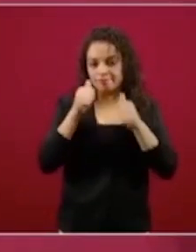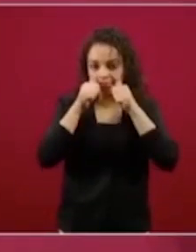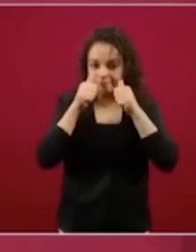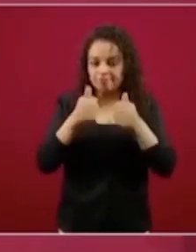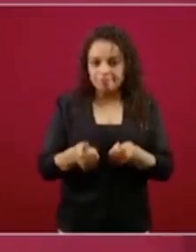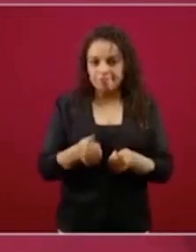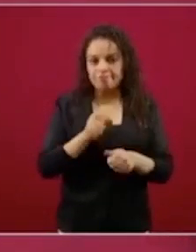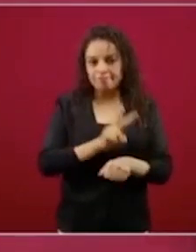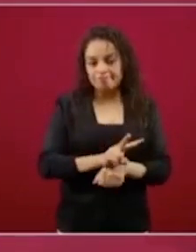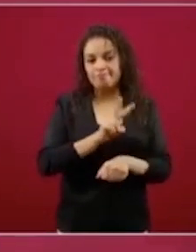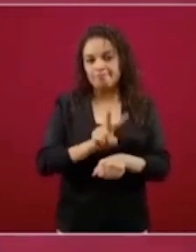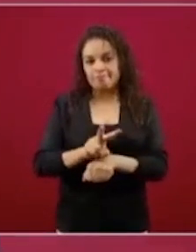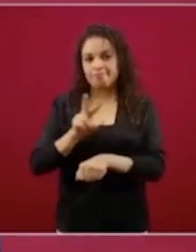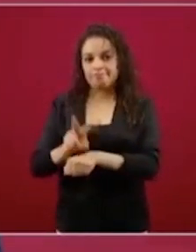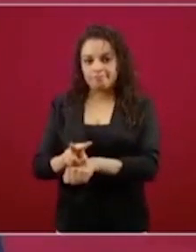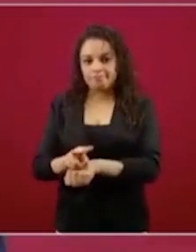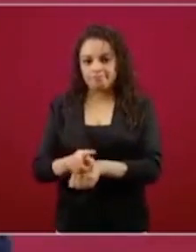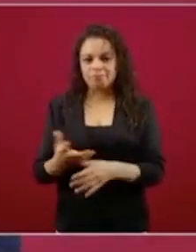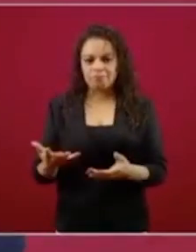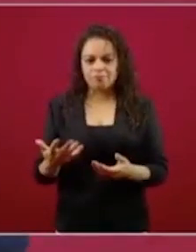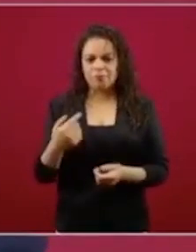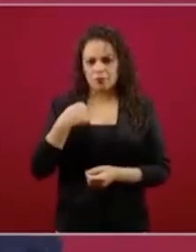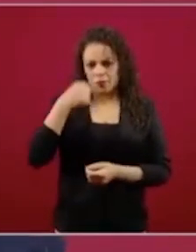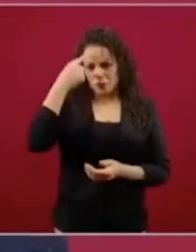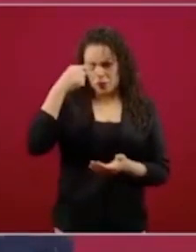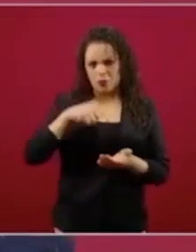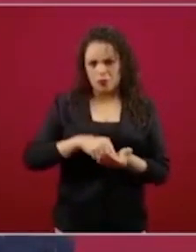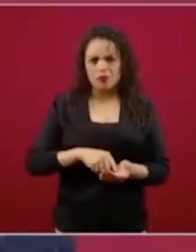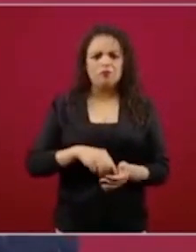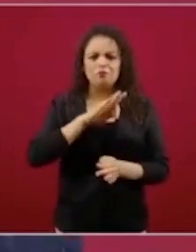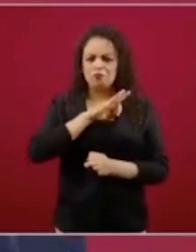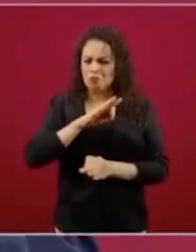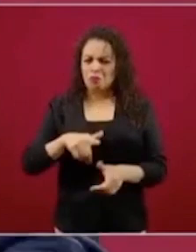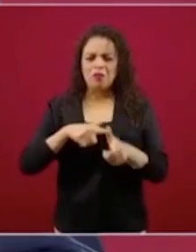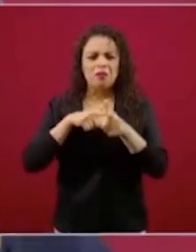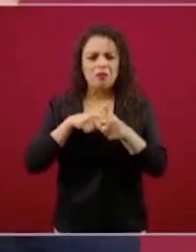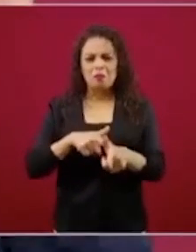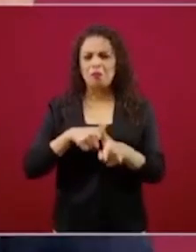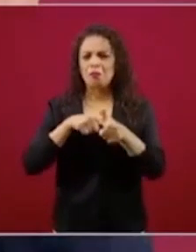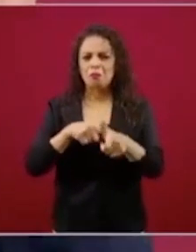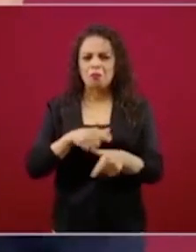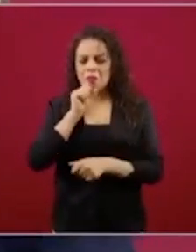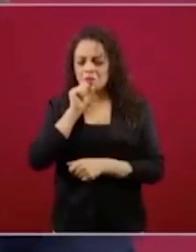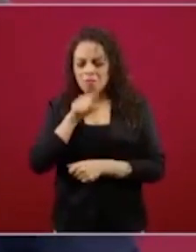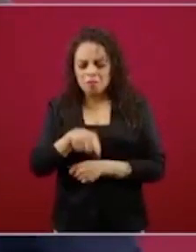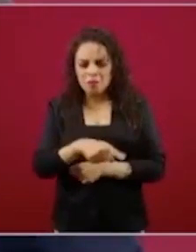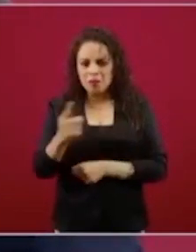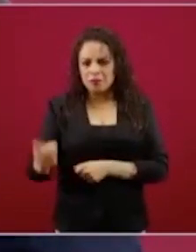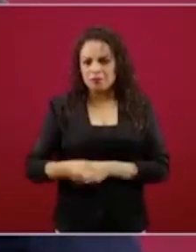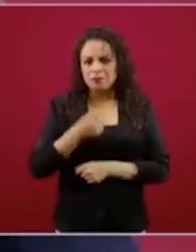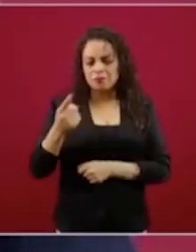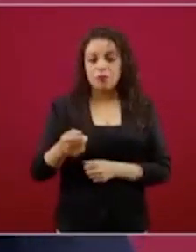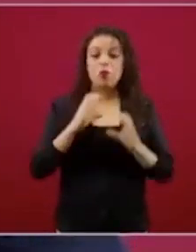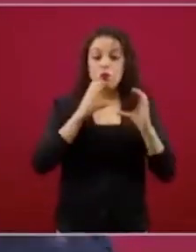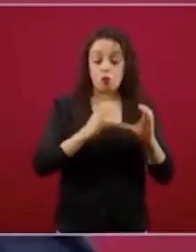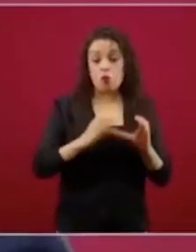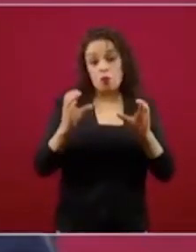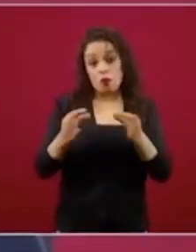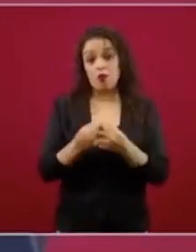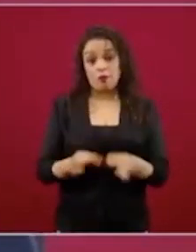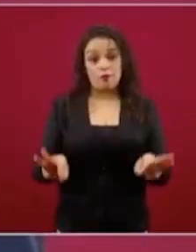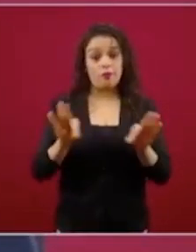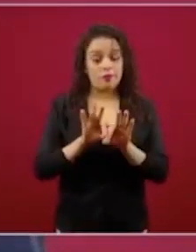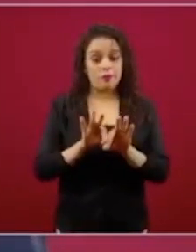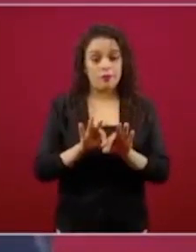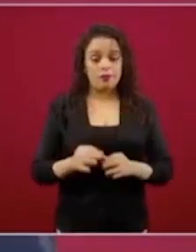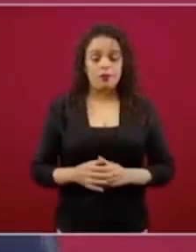Yo creo que podemos seguir así, si nos cuidamos. Y si vemos que